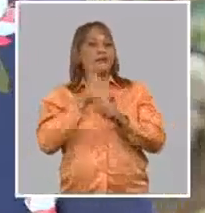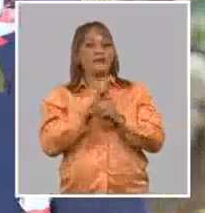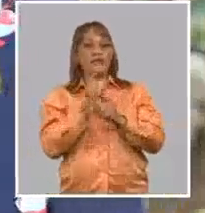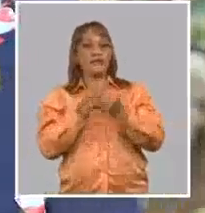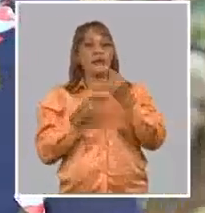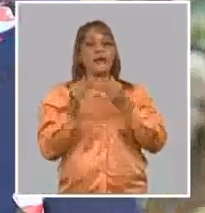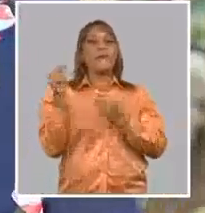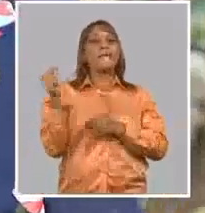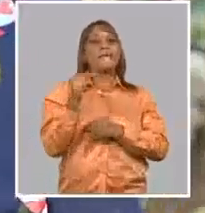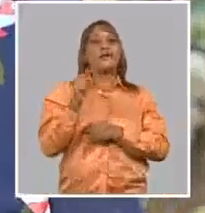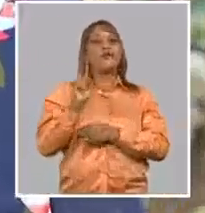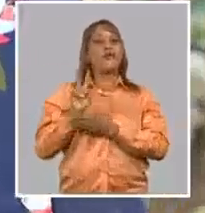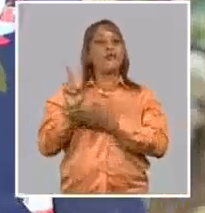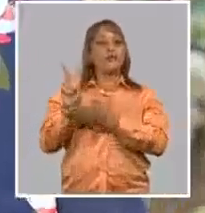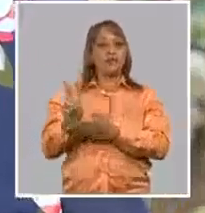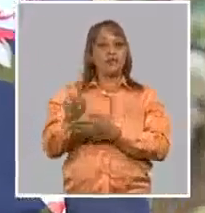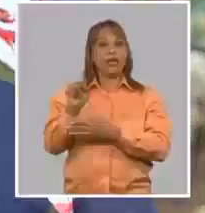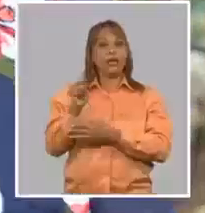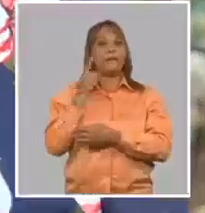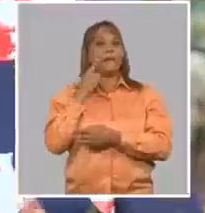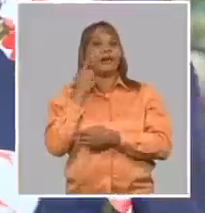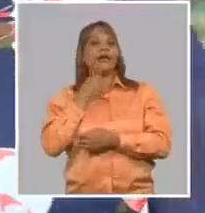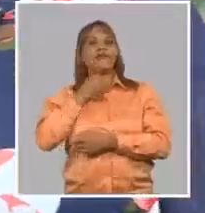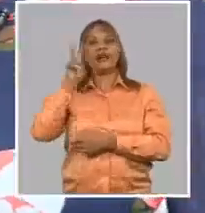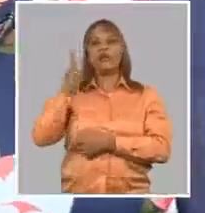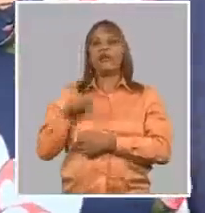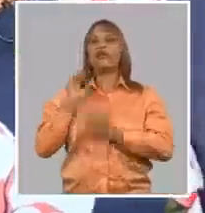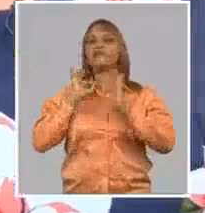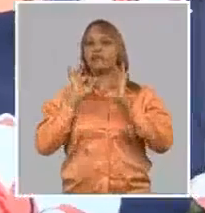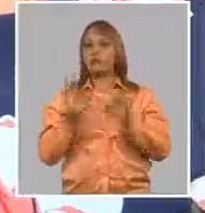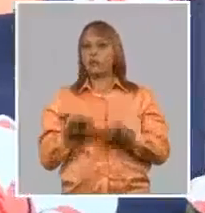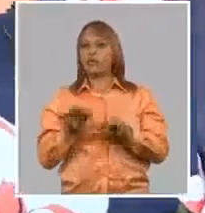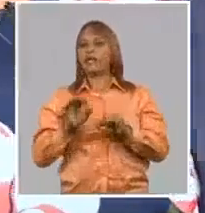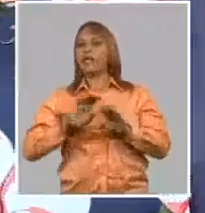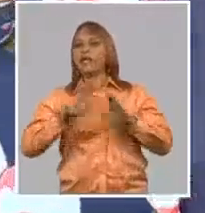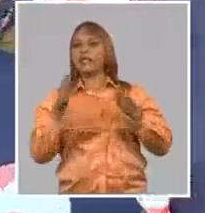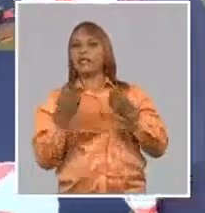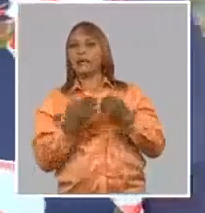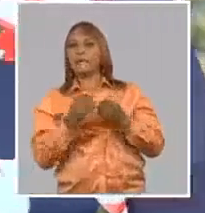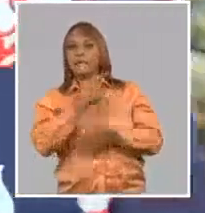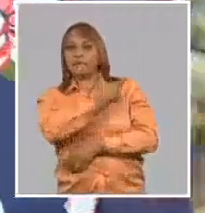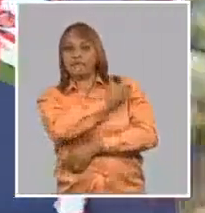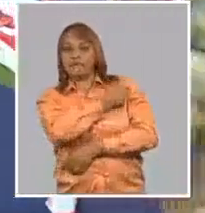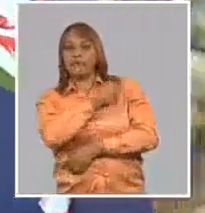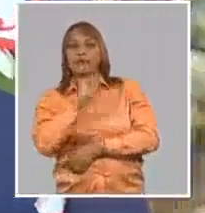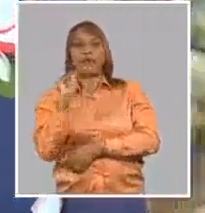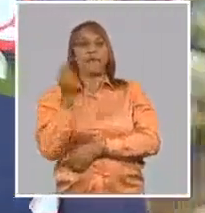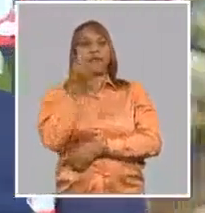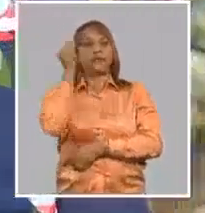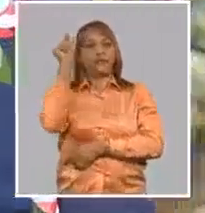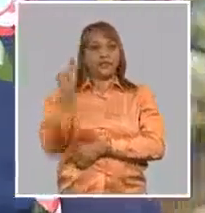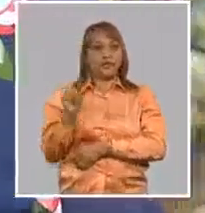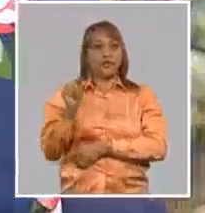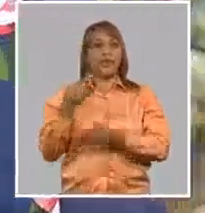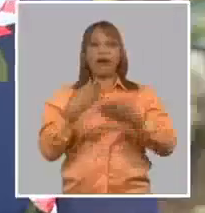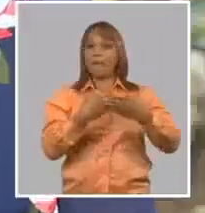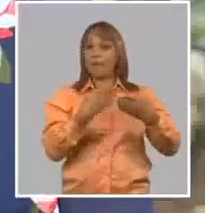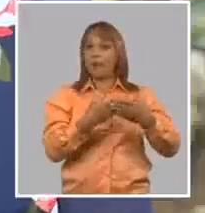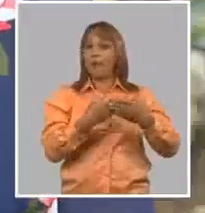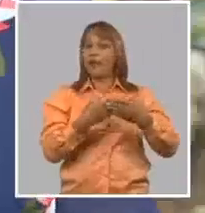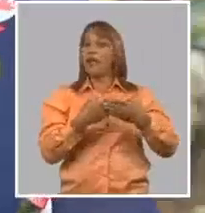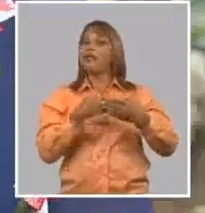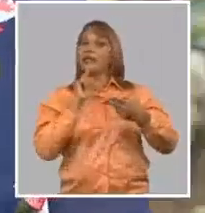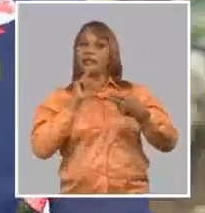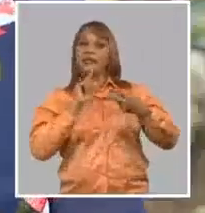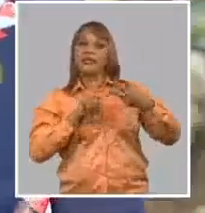voluntarios para evaluar fundamentalmente la seguridad de estos candidatos vacunales en humanos y una fase dos